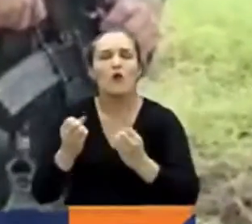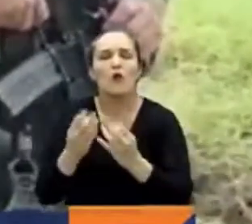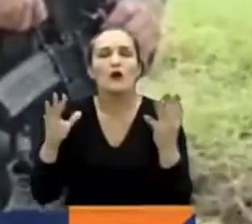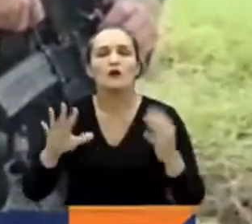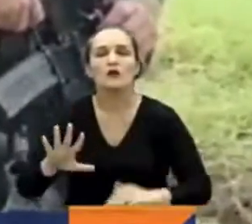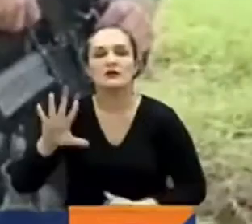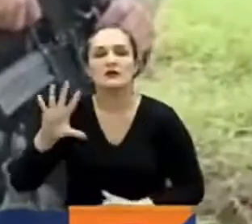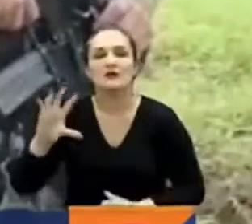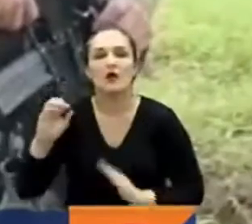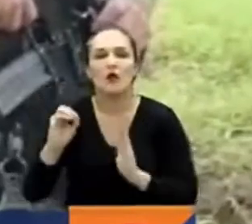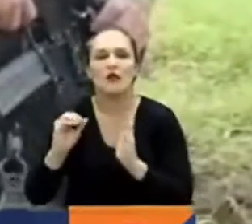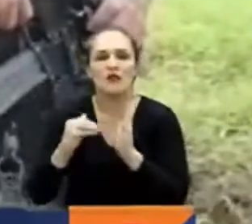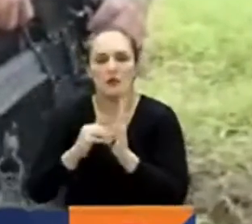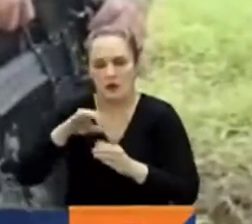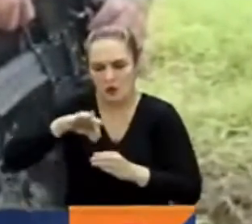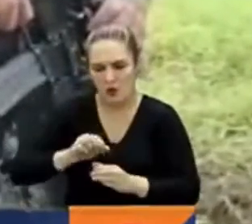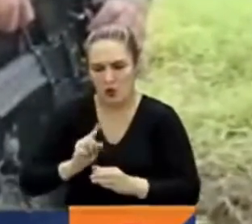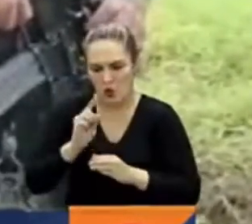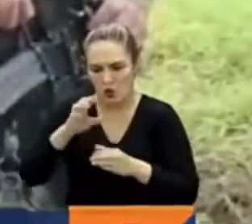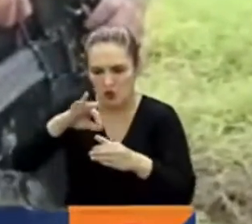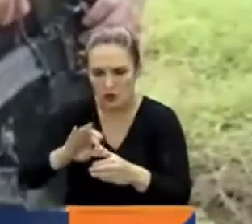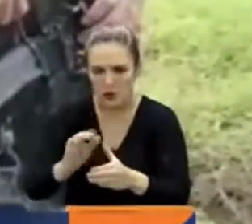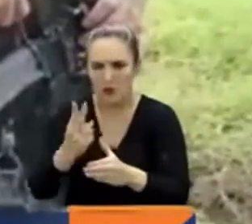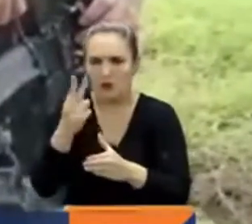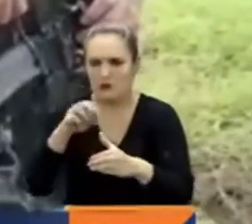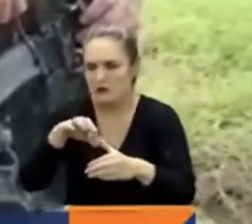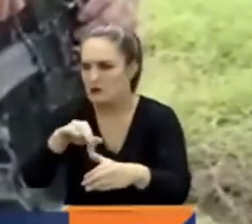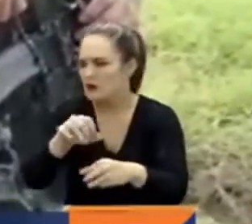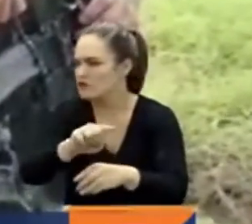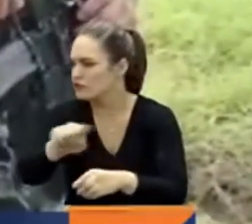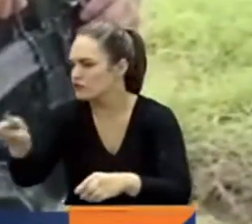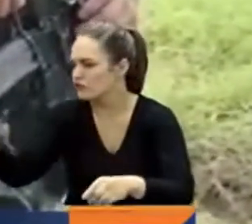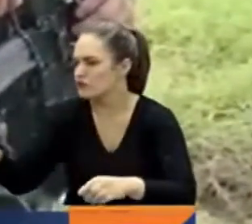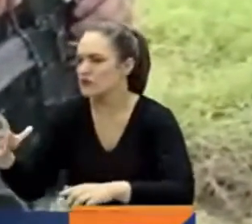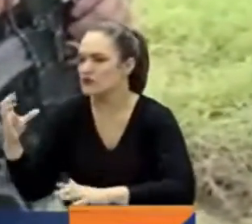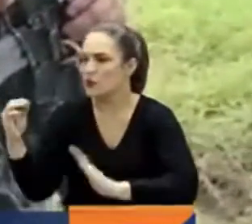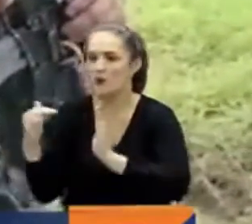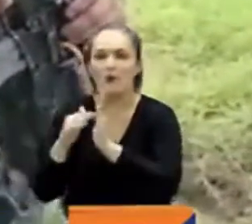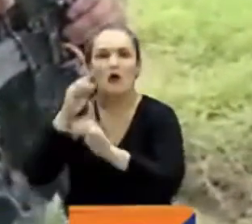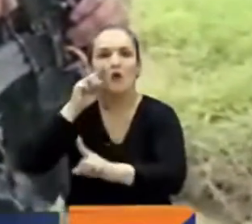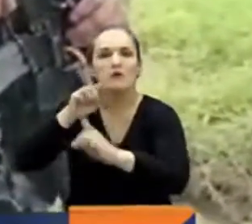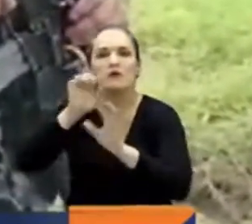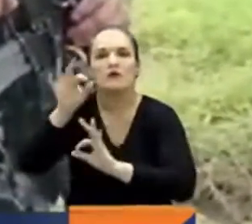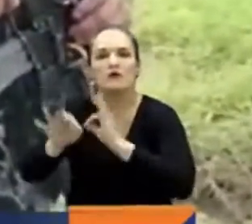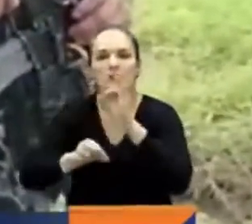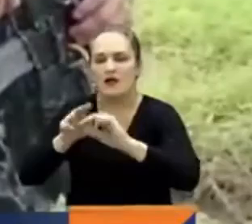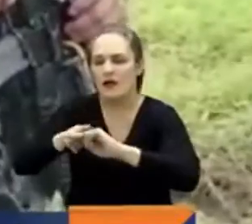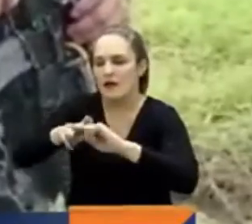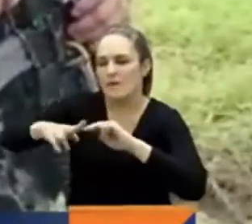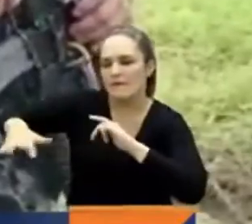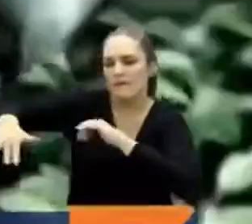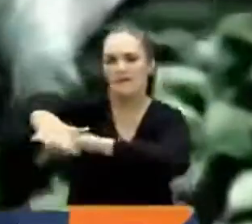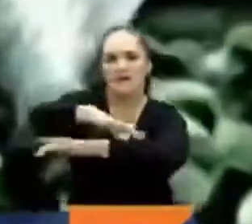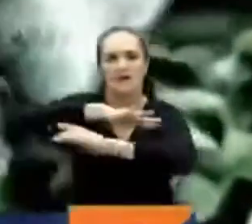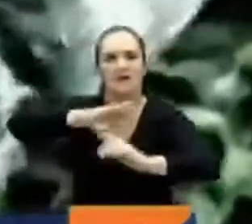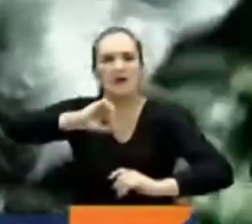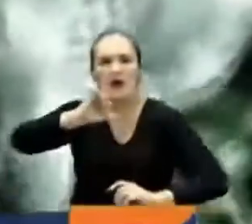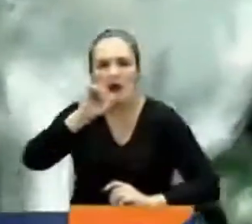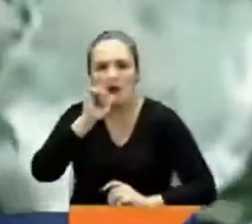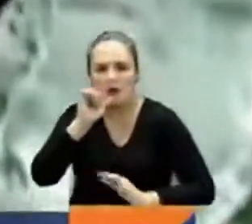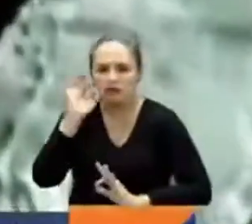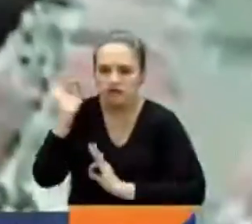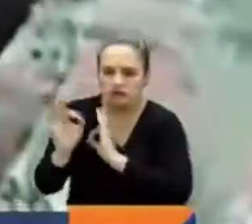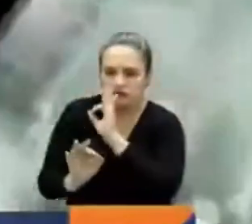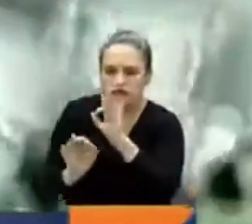en toda la jurisdicción está apostando a la preservación del medio ambiente, el agua y la biodiversidad. En el